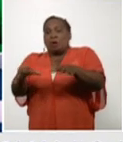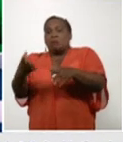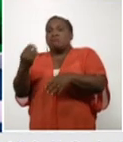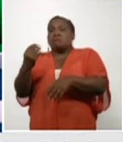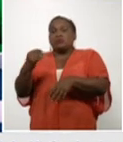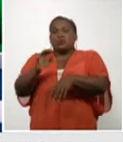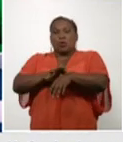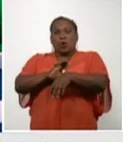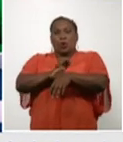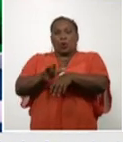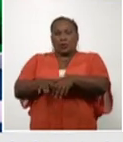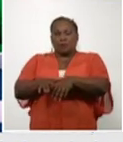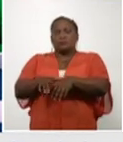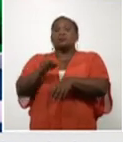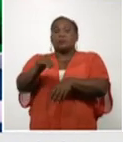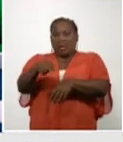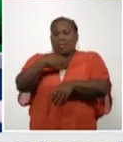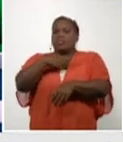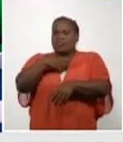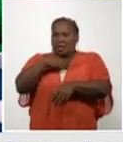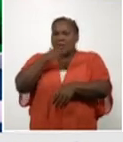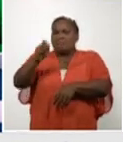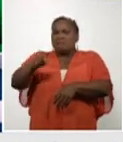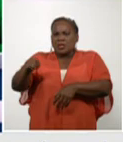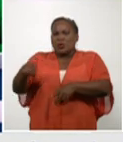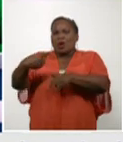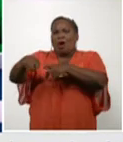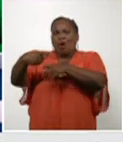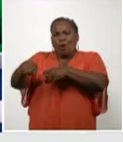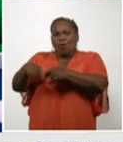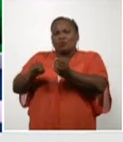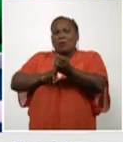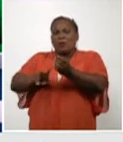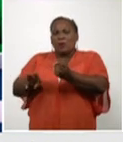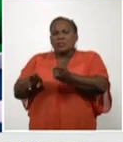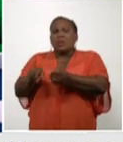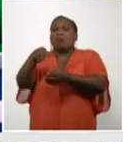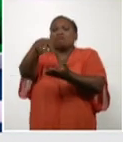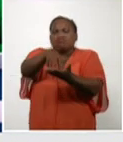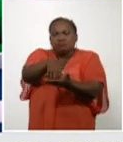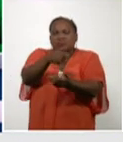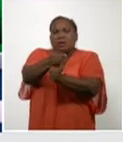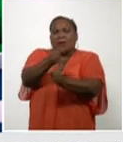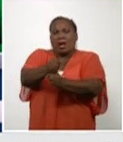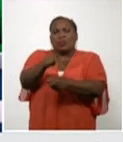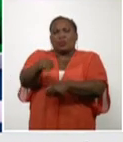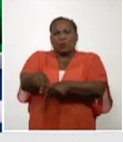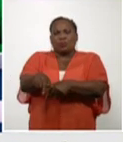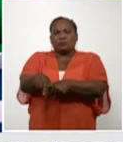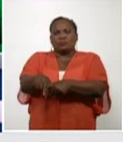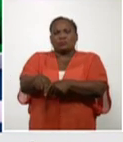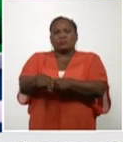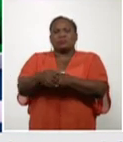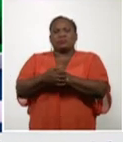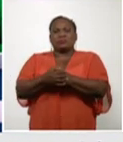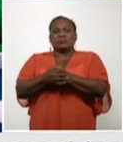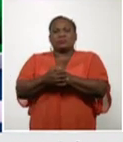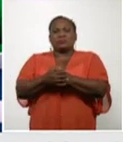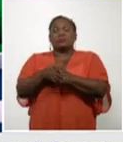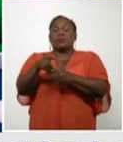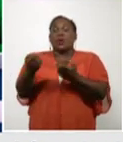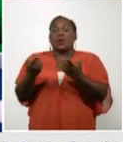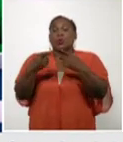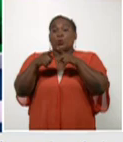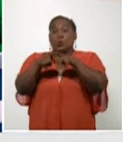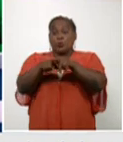tienen personal de salud, pero indiscutiblemente cuando es algo tan grande, a lo cual tú no estás acostumbrado, pues de conjunto con ellos